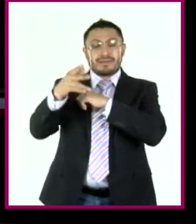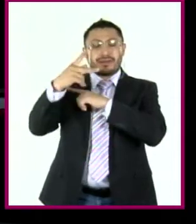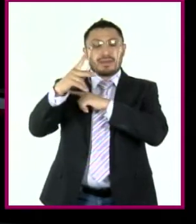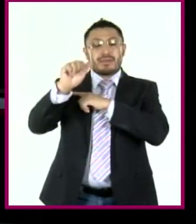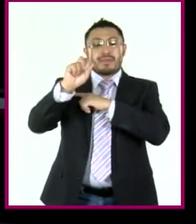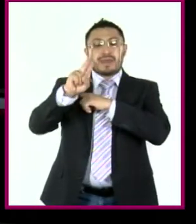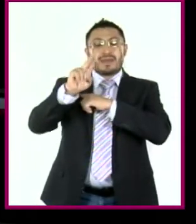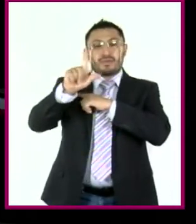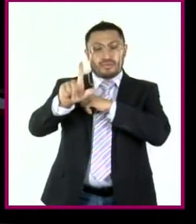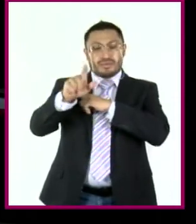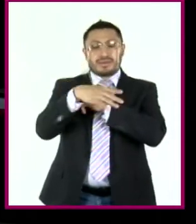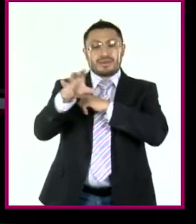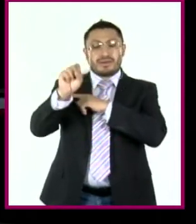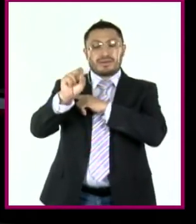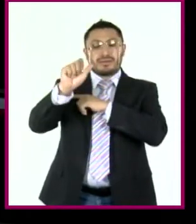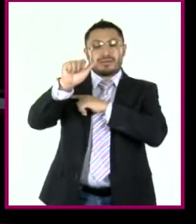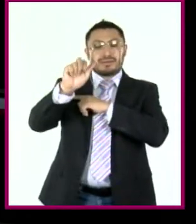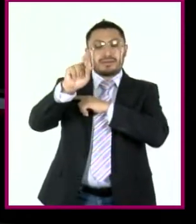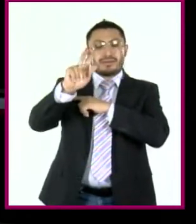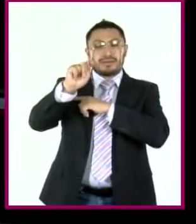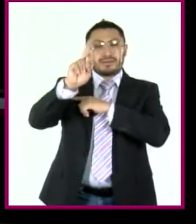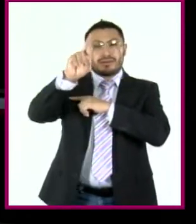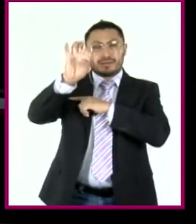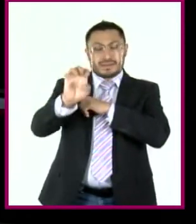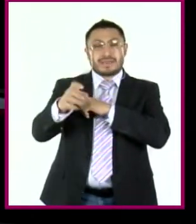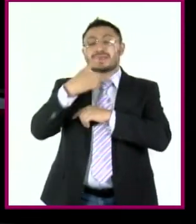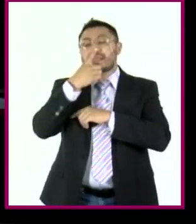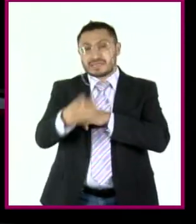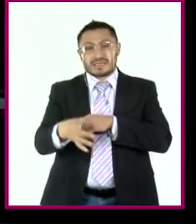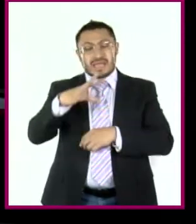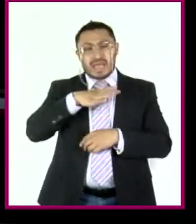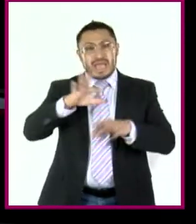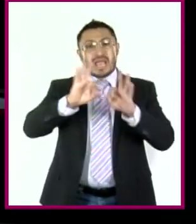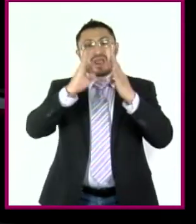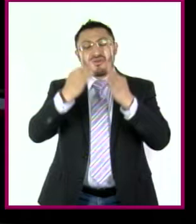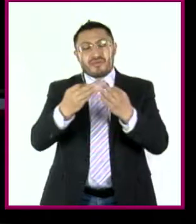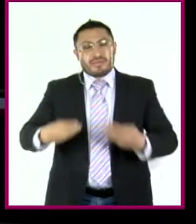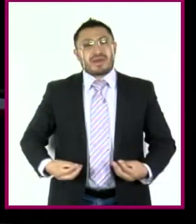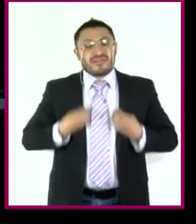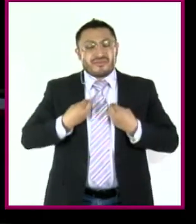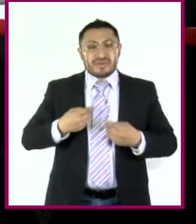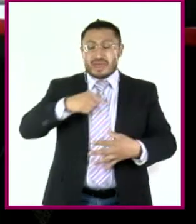hay una manera en que debamos vivir que sea intrínsecamente buena.